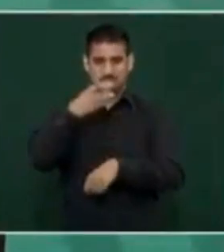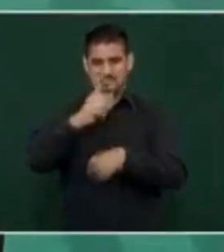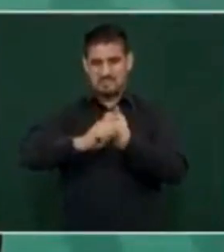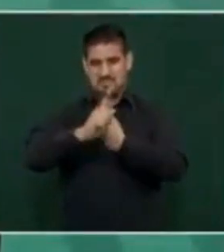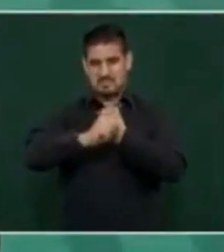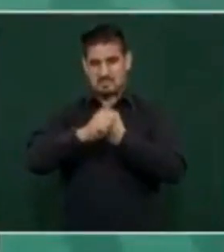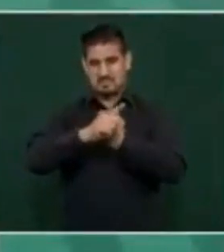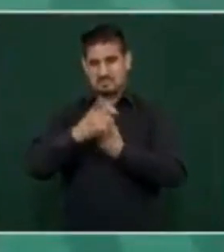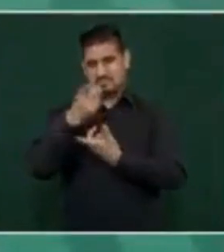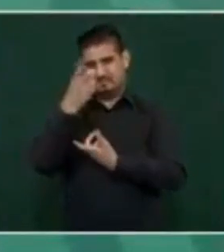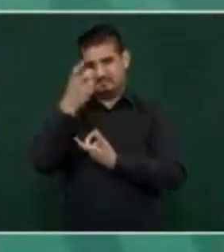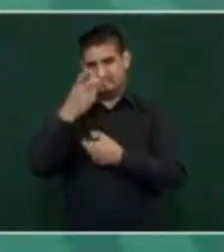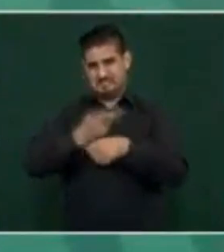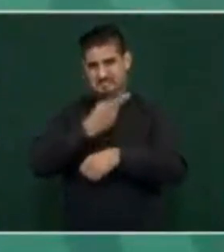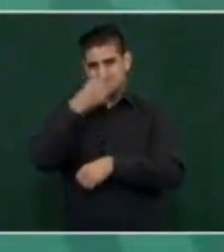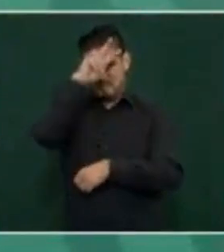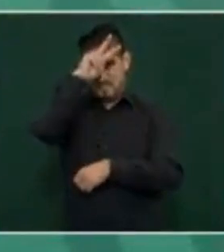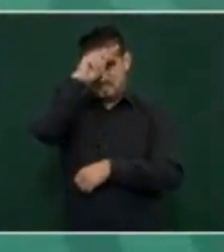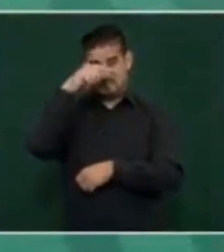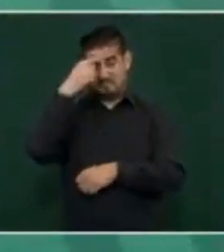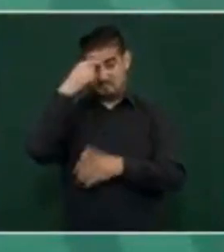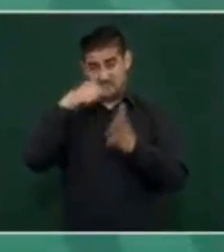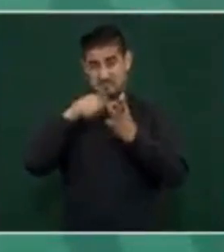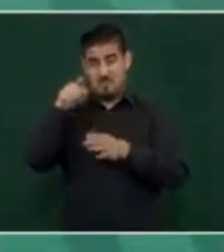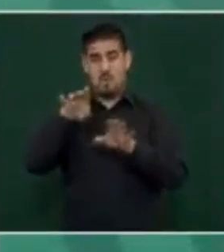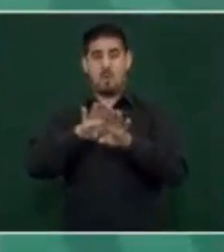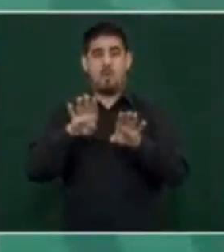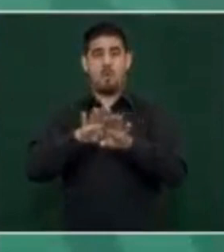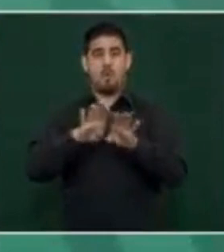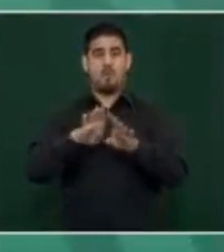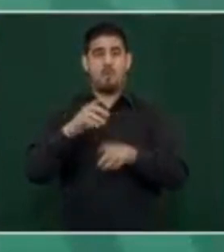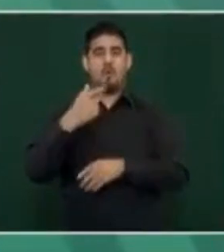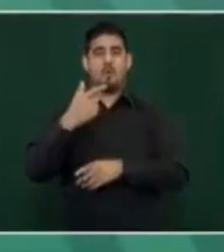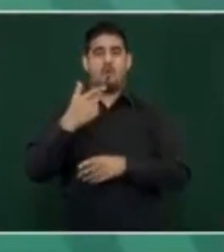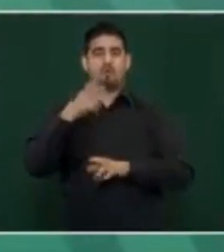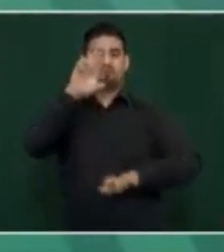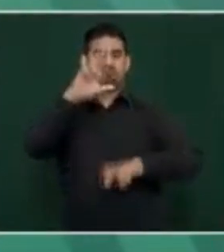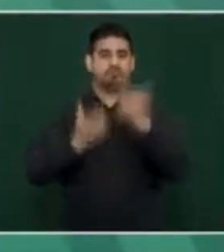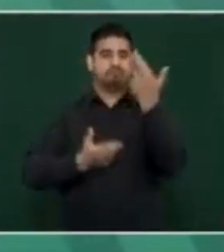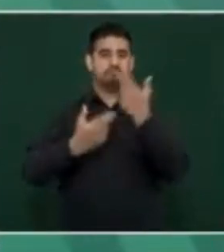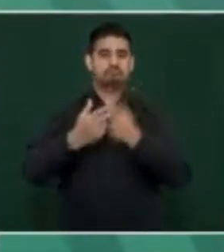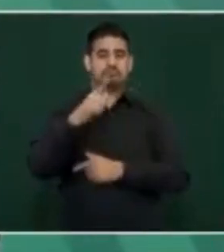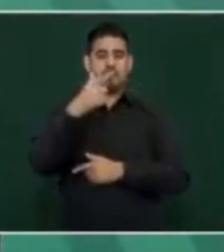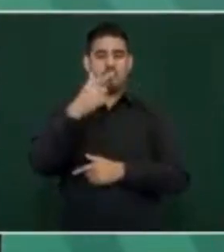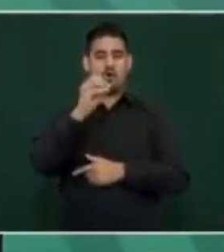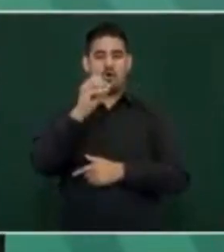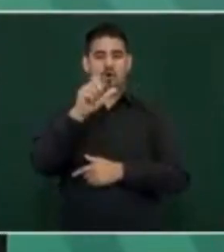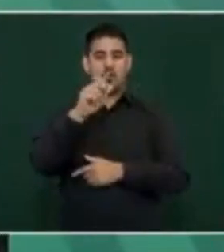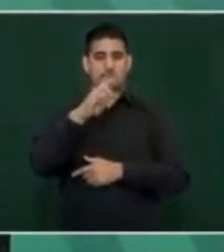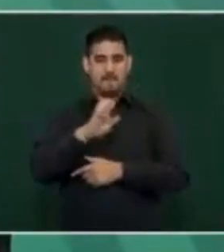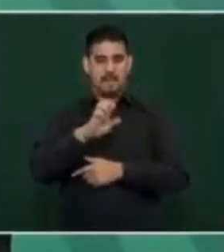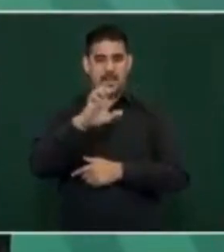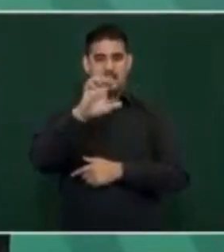yo considero fue un golpe de Estado técnico,